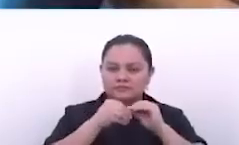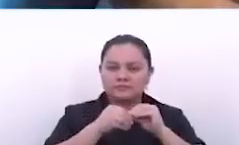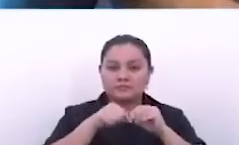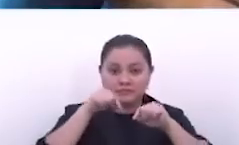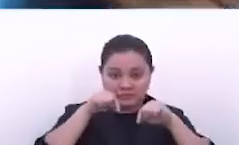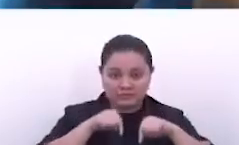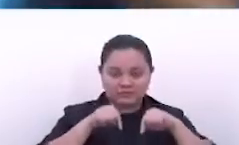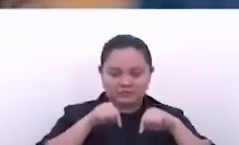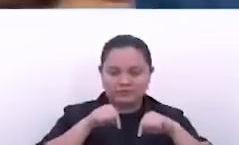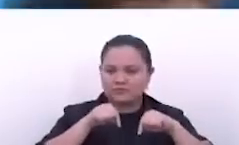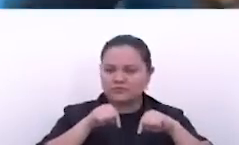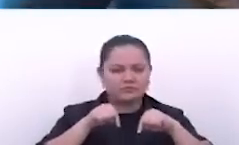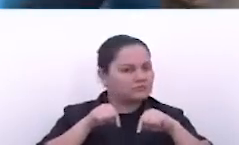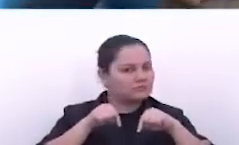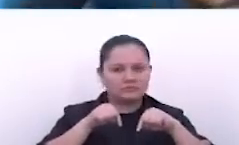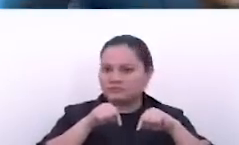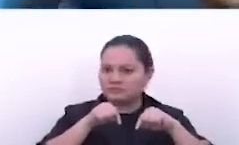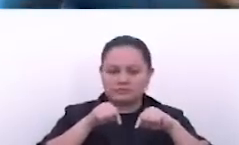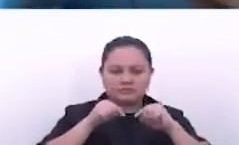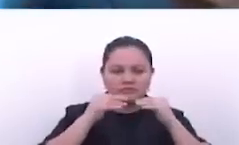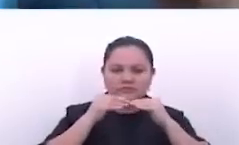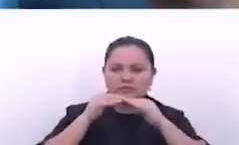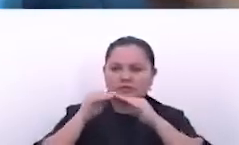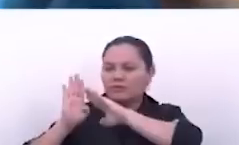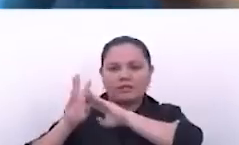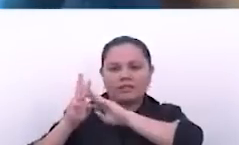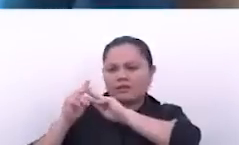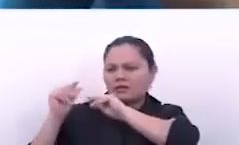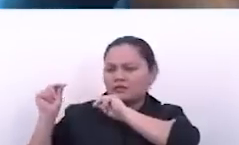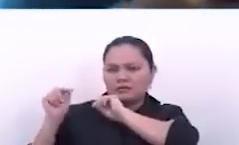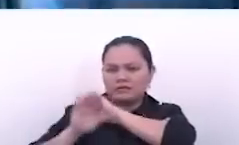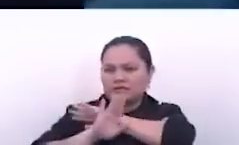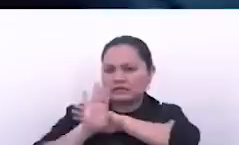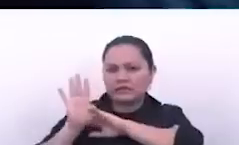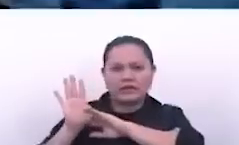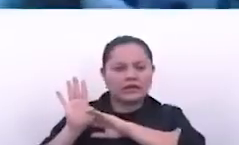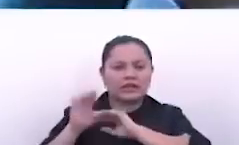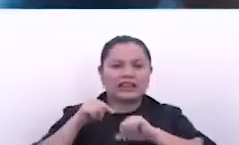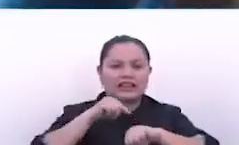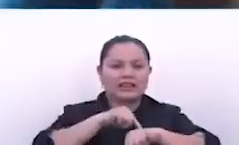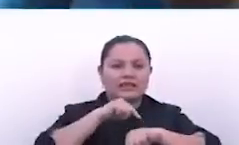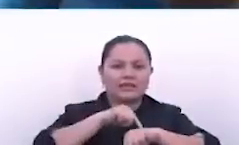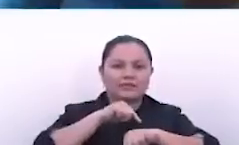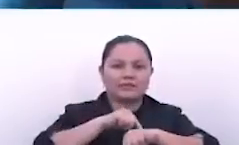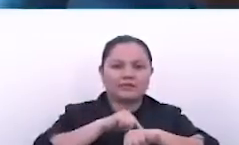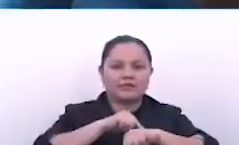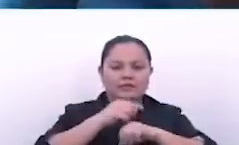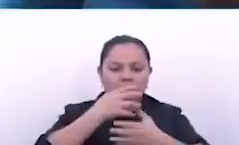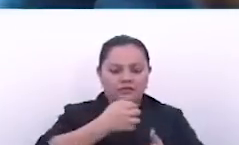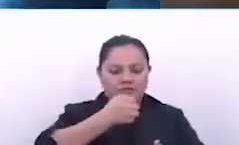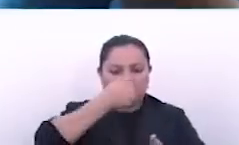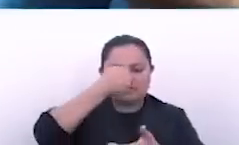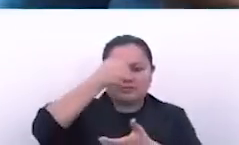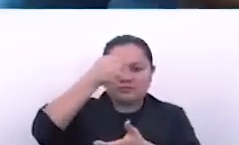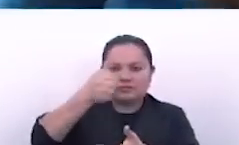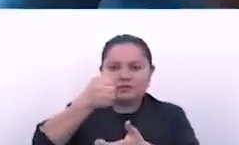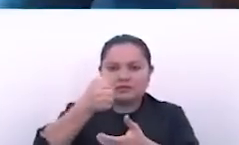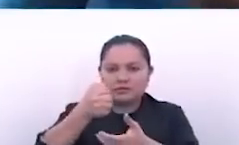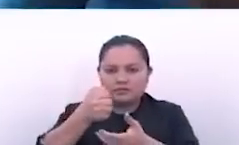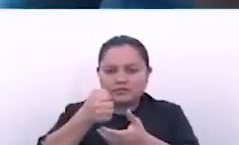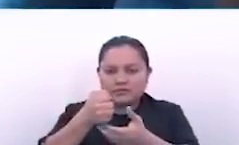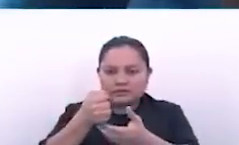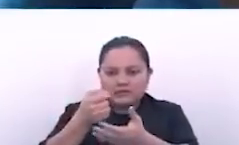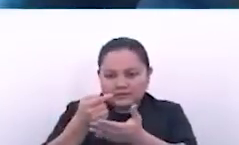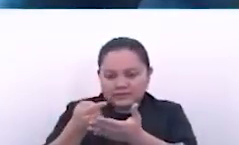Ahora ya no se está haciendo como en el pasado, esa historia que hay allá. En el periodo de entrega de paquetes se negociaba